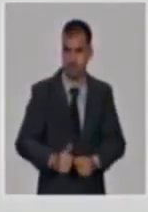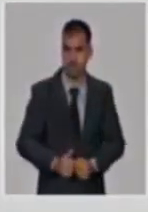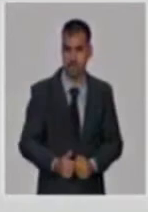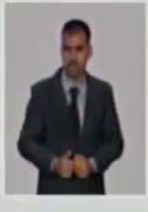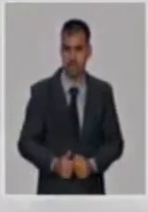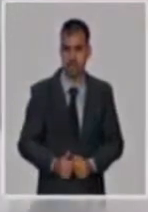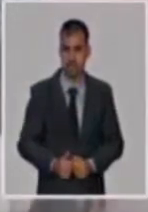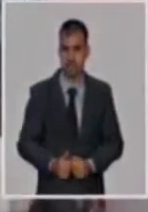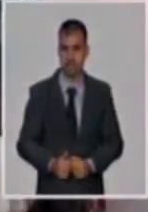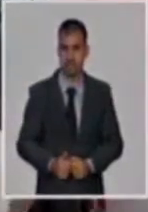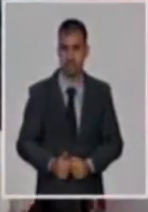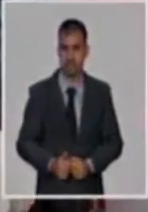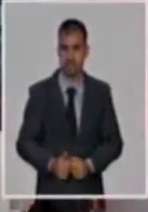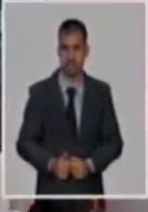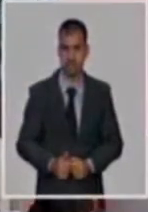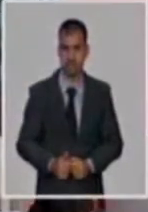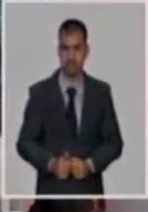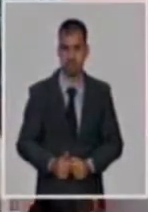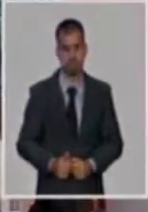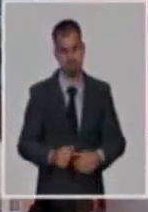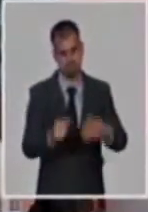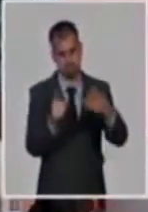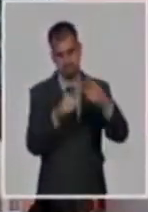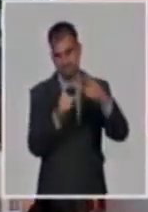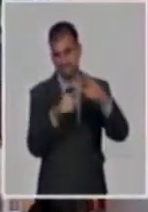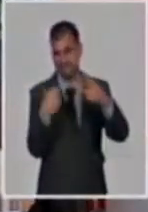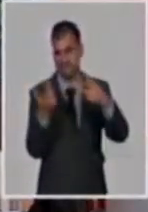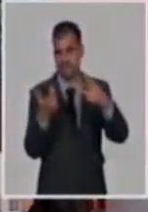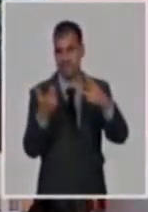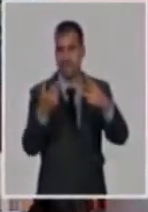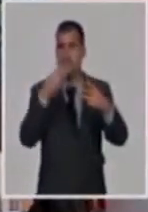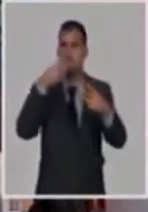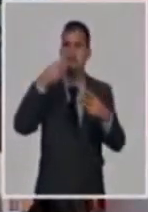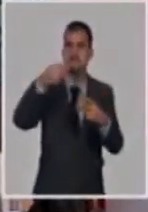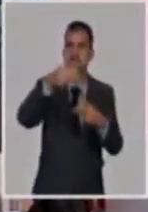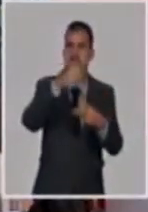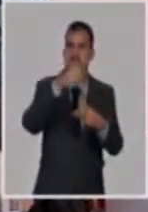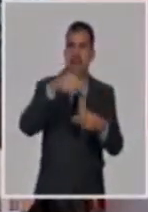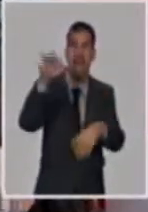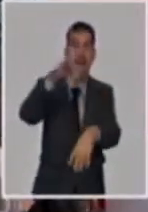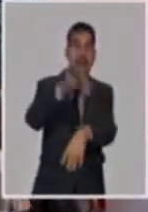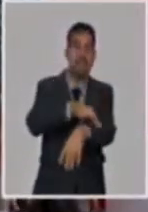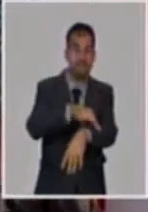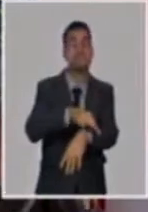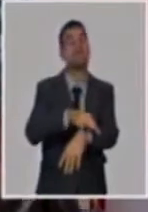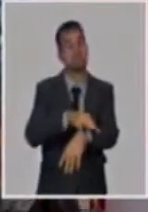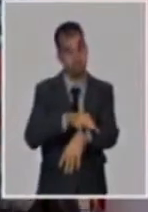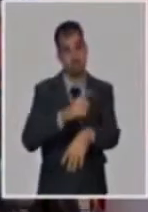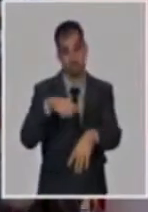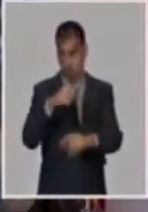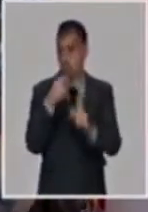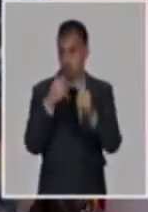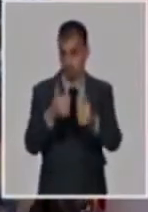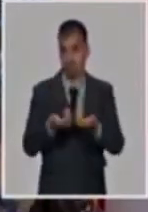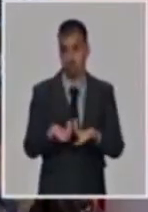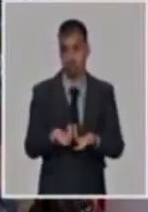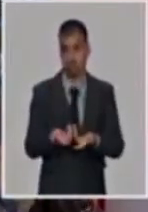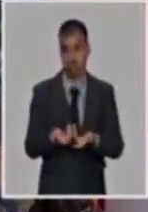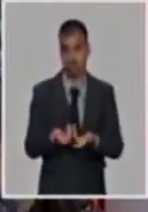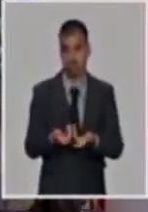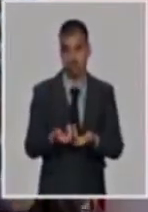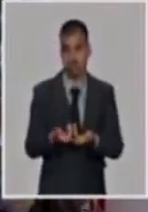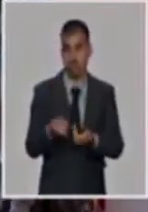la miel de abeja en determinadas medidas y otros que sustituyen